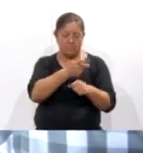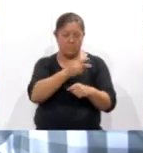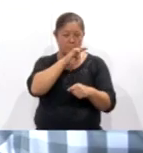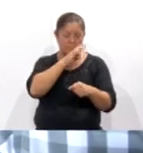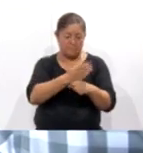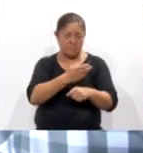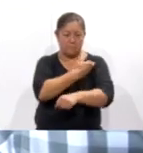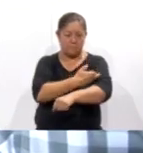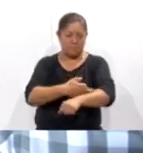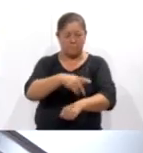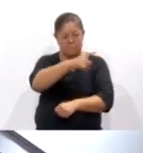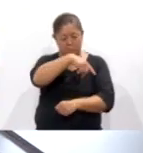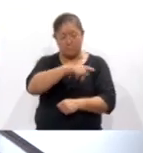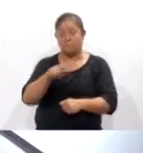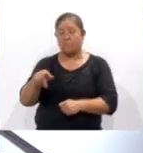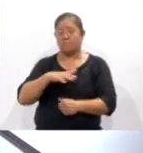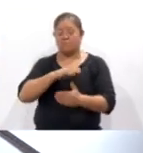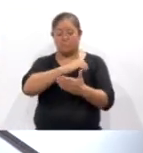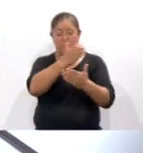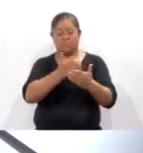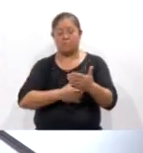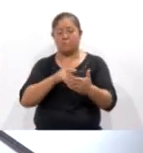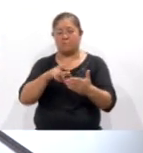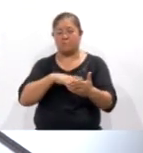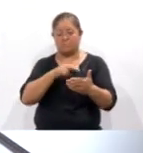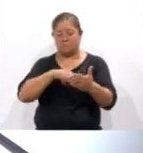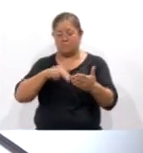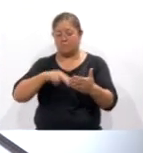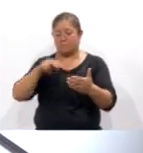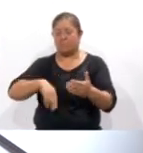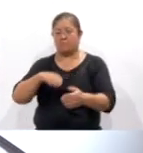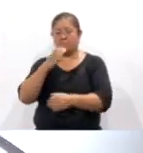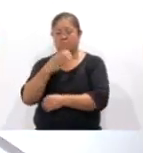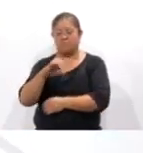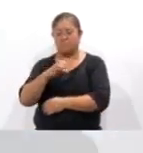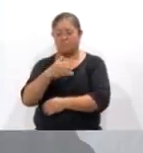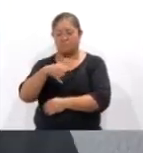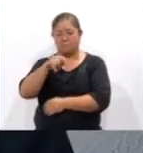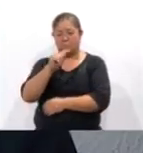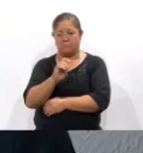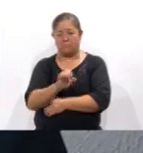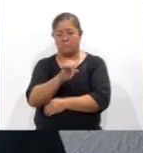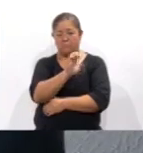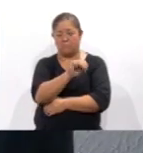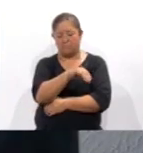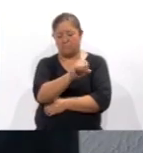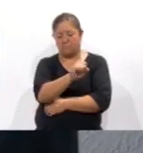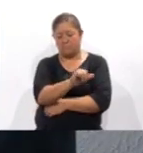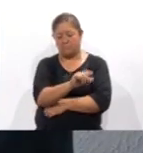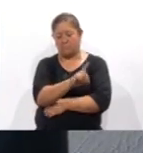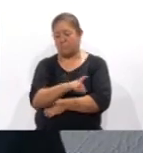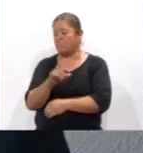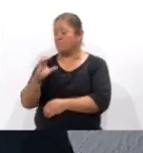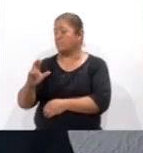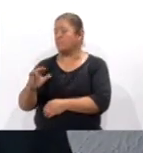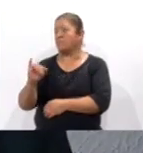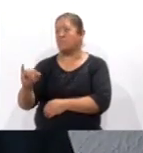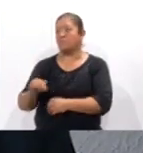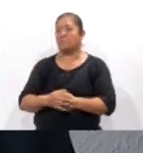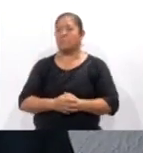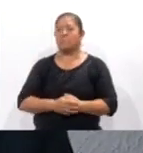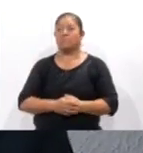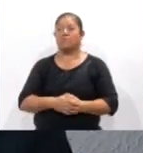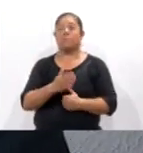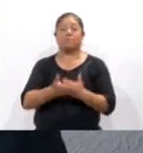Lo anterior a través del convenio que firmaron la Dirección General de CECITE, ENSAP y el CRI. Vamos a ofrecerles los servicios